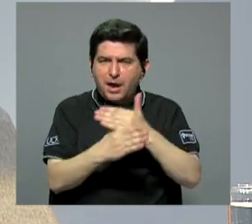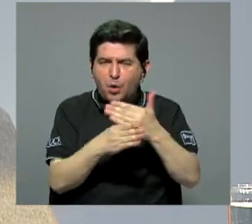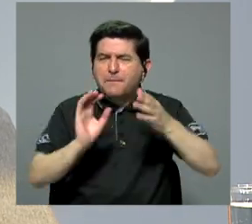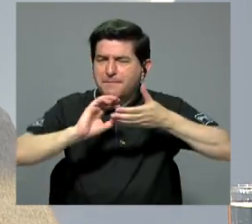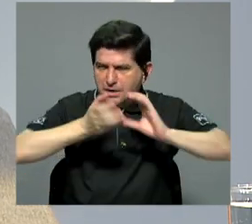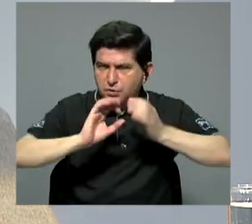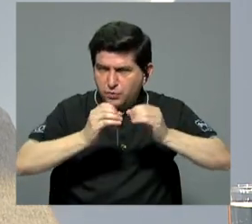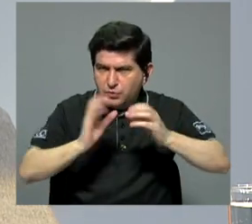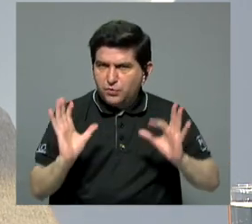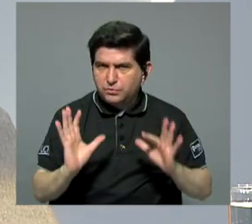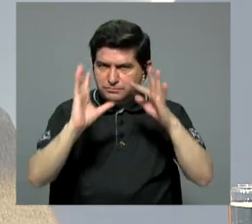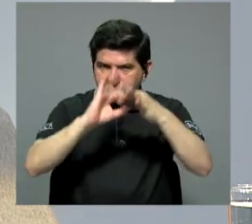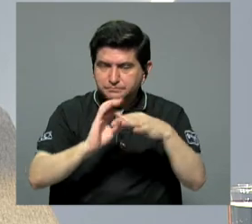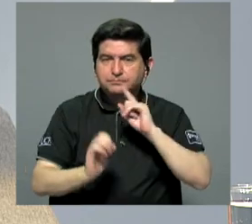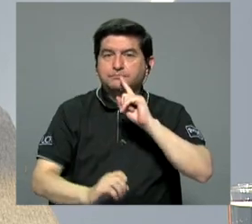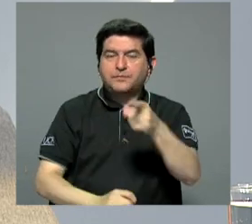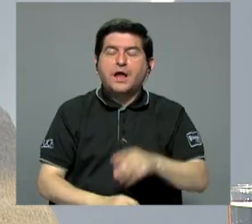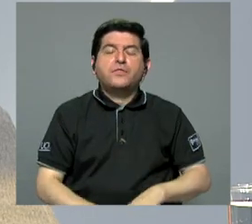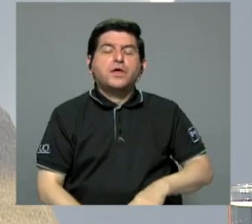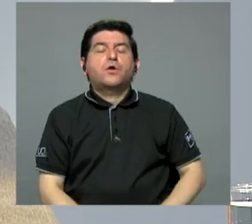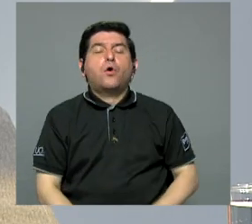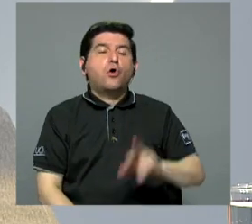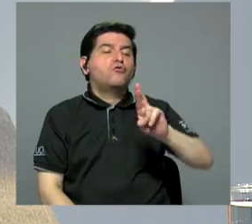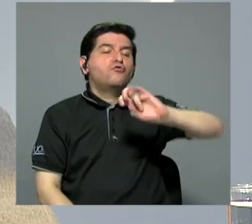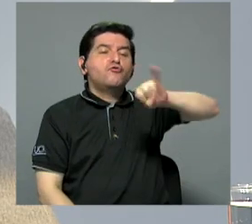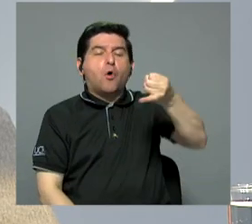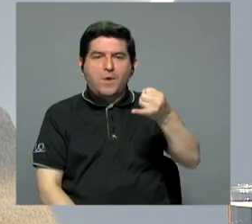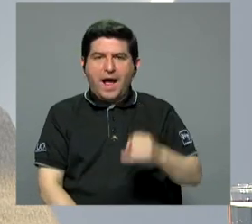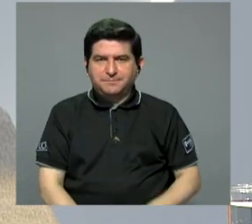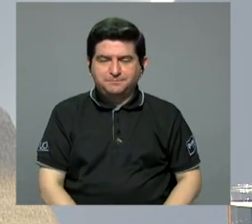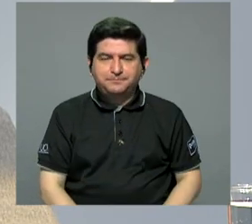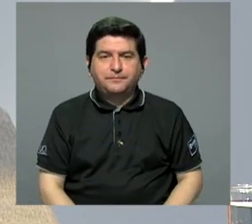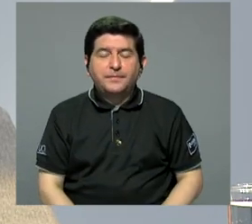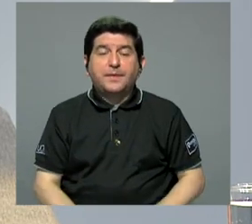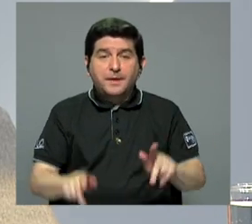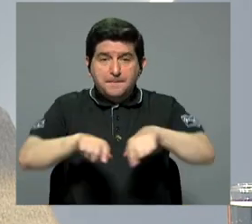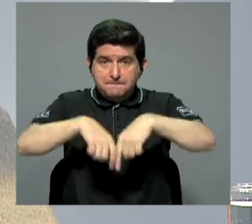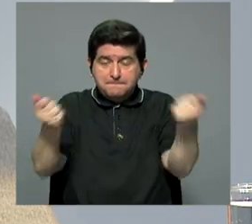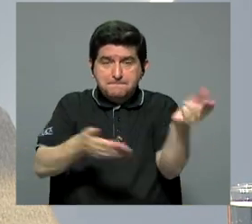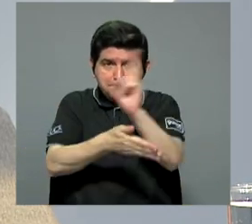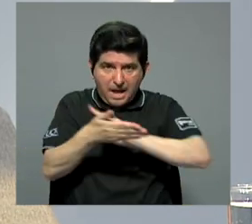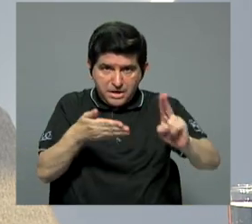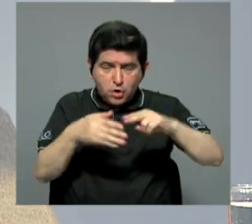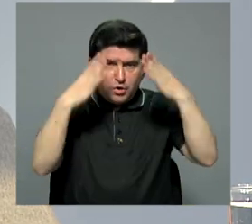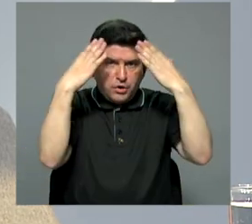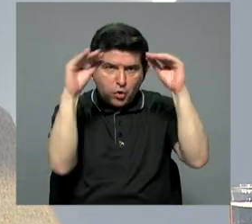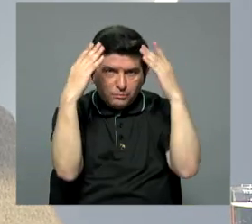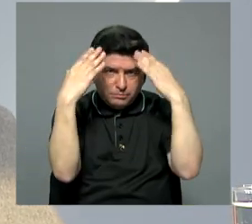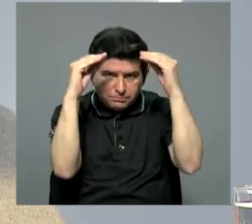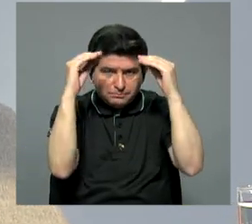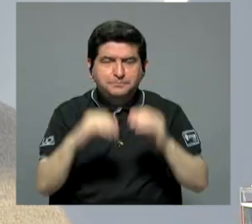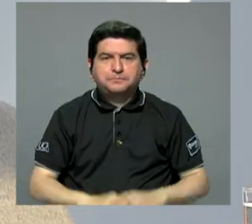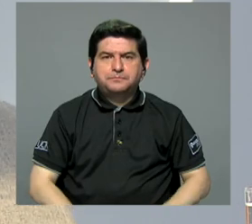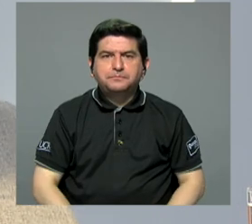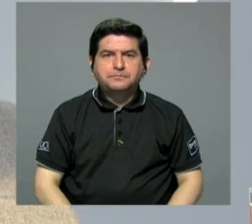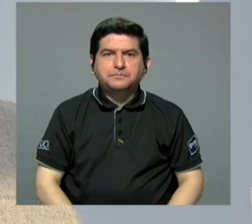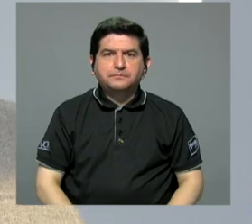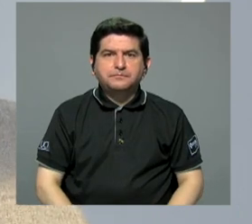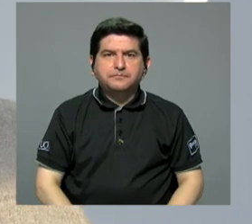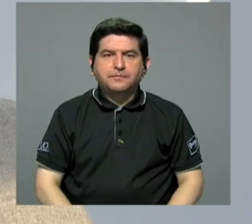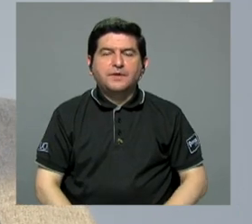datos a propósito de lo que usted decía, Roland, porque, por ejemplo, el Semanario Universidad, en una información de